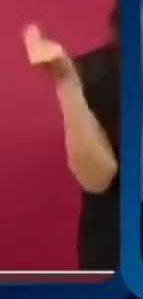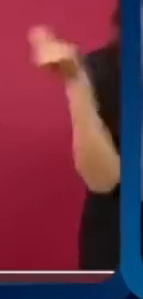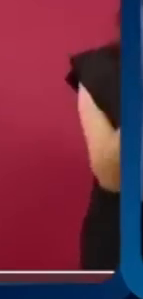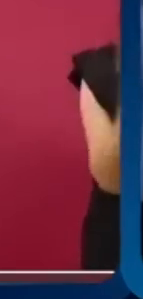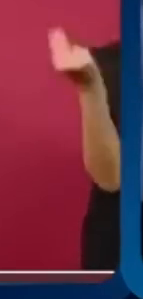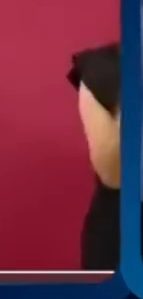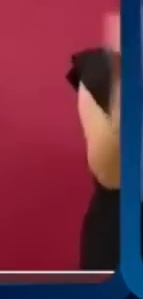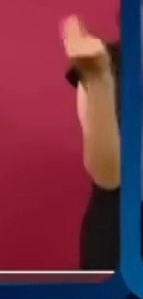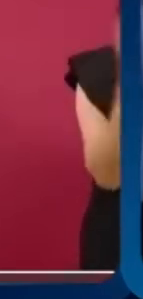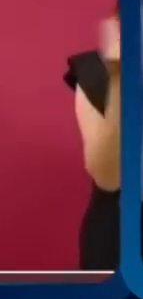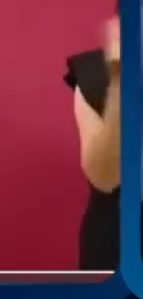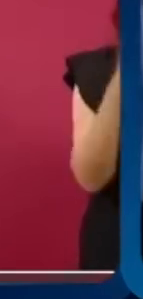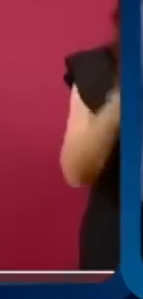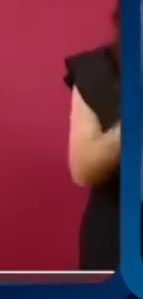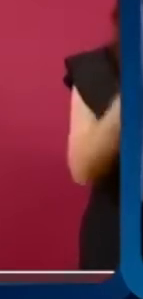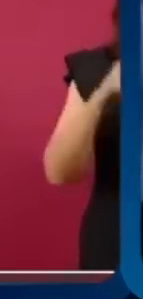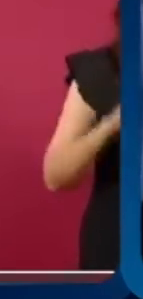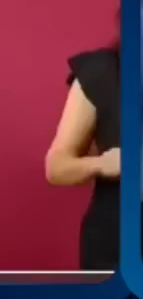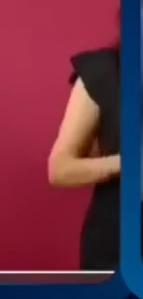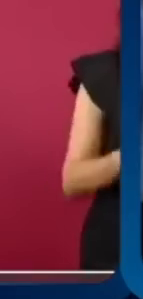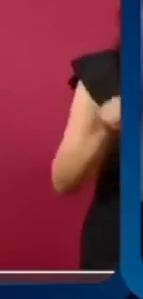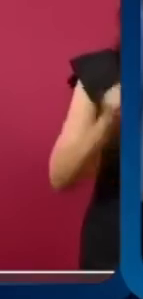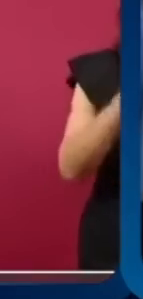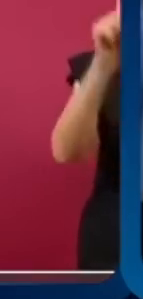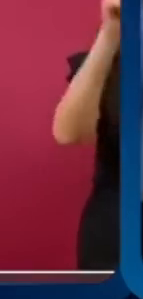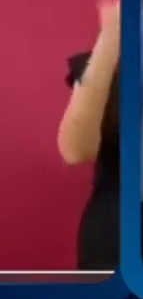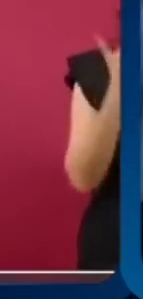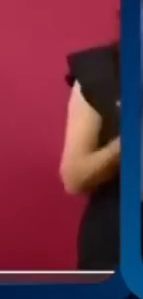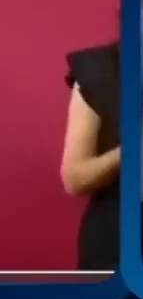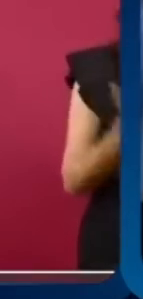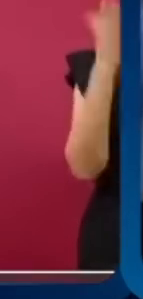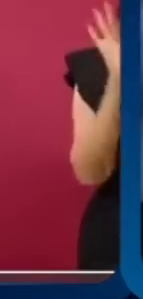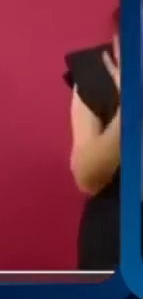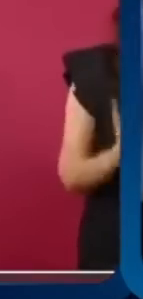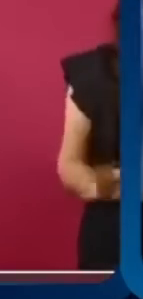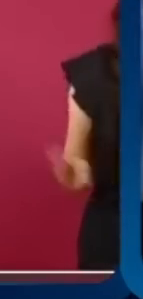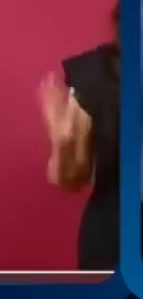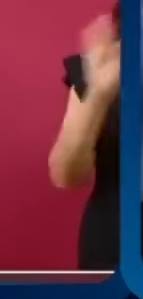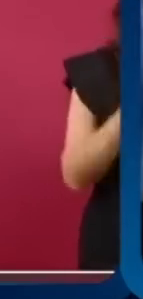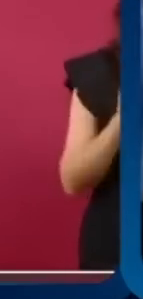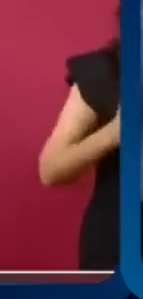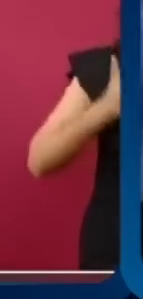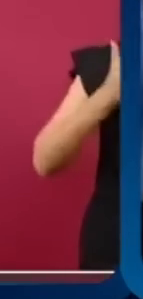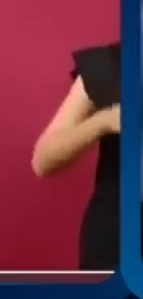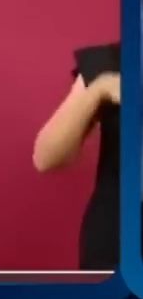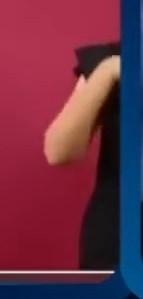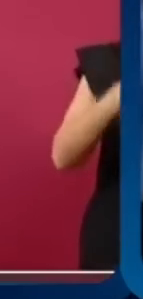está el puerto Salina Cruz, aquí está Istepec. Aquí hay una base